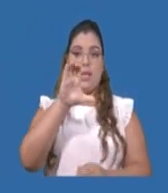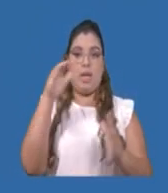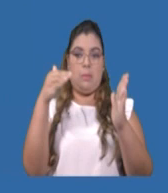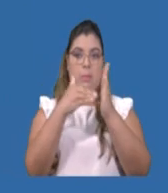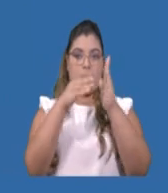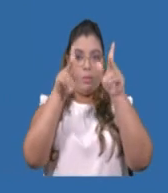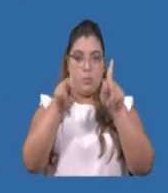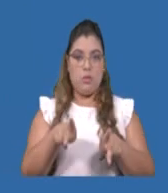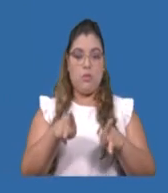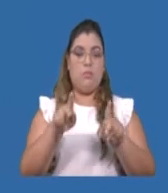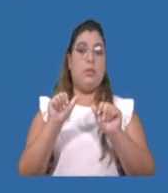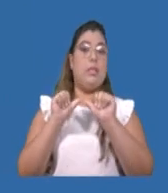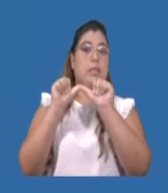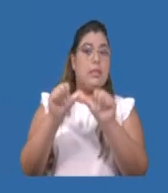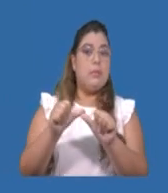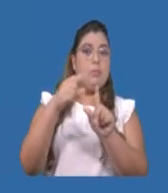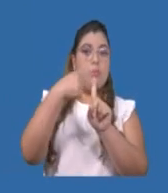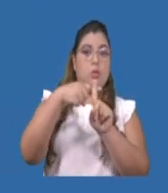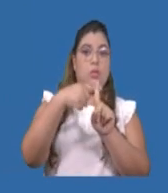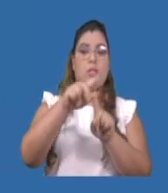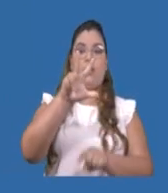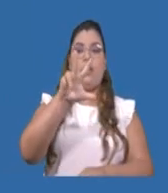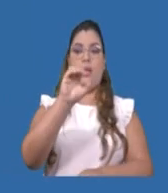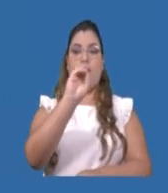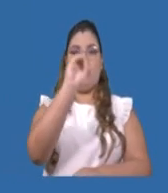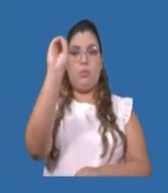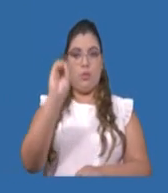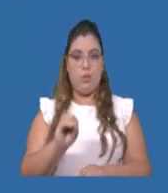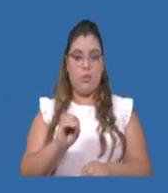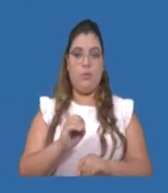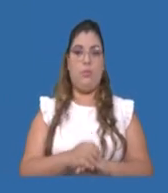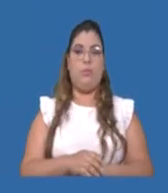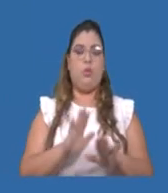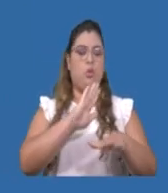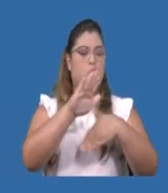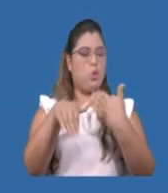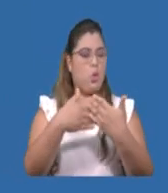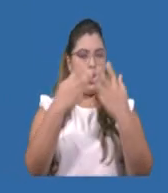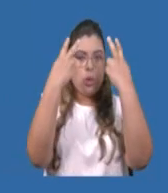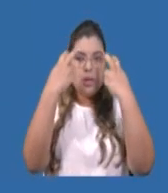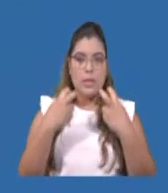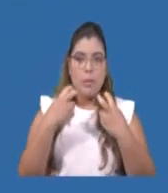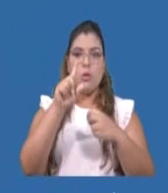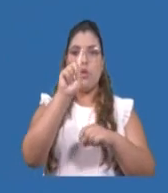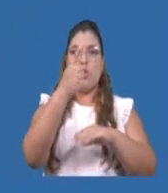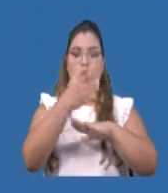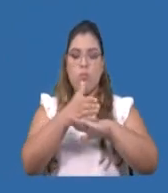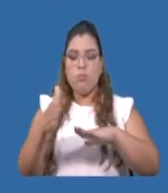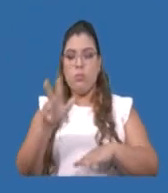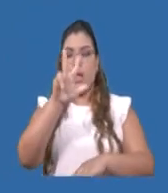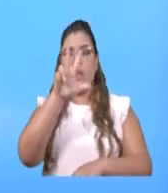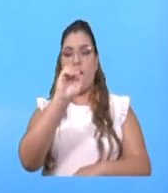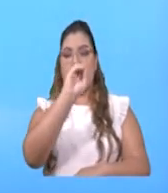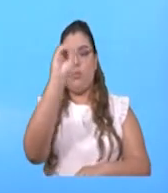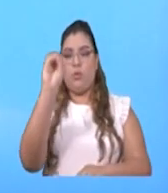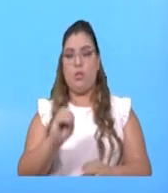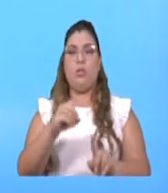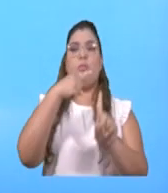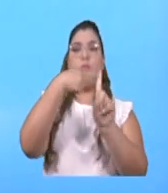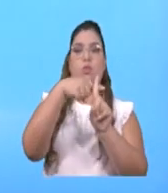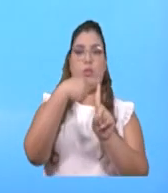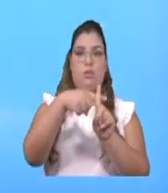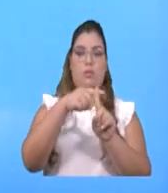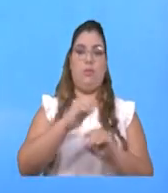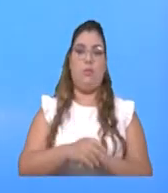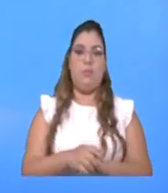mantiene una positividad del 30.6% global de todas las pruebas realizadas hasta la fecha. La distribución de